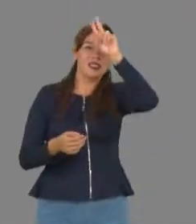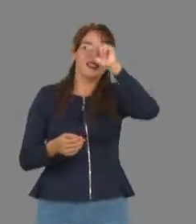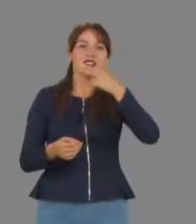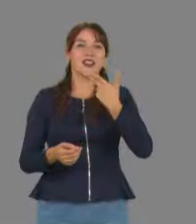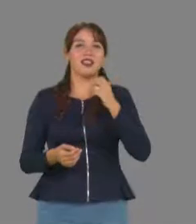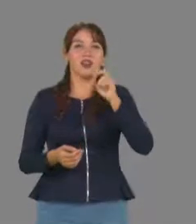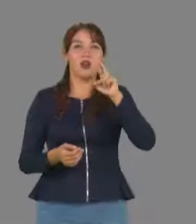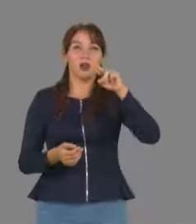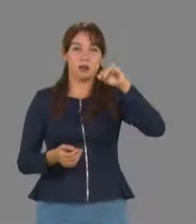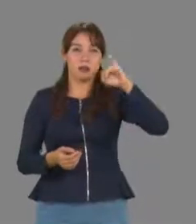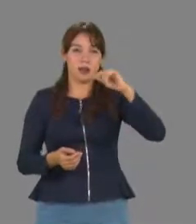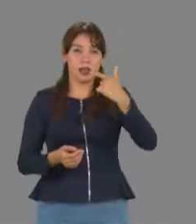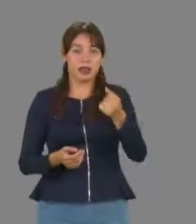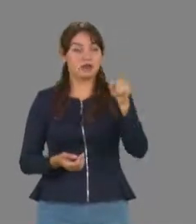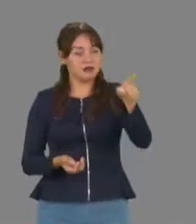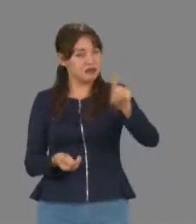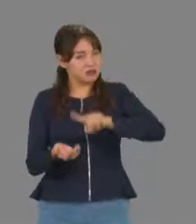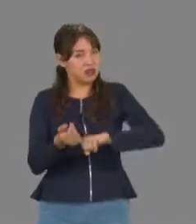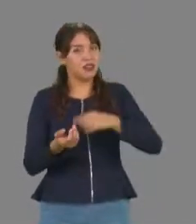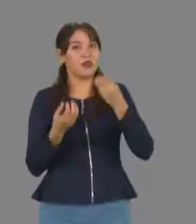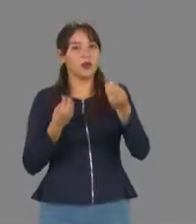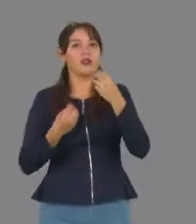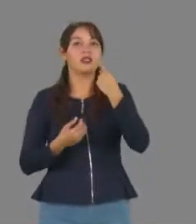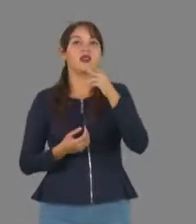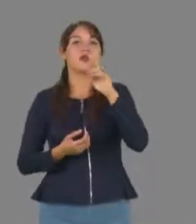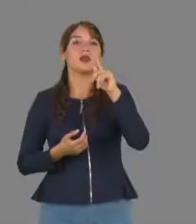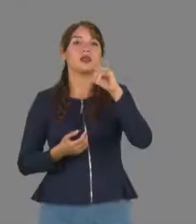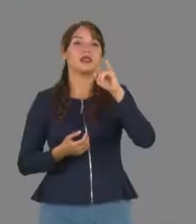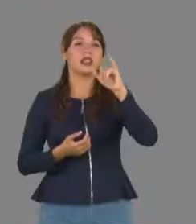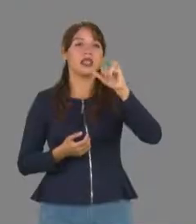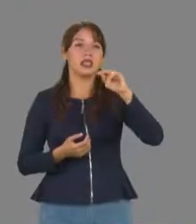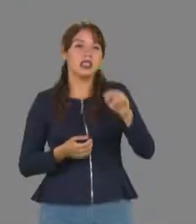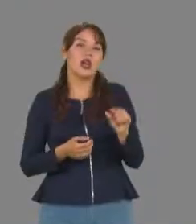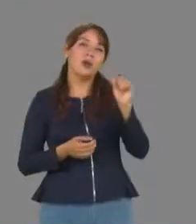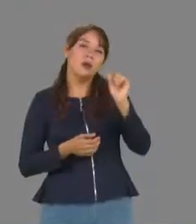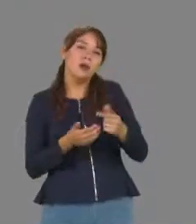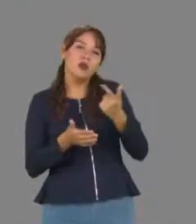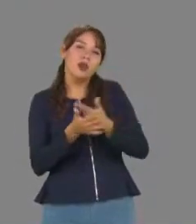es una gran cantidad de proteína, igual que en el caso de los insectos, poca grasa.